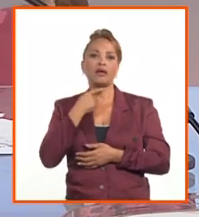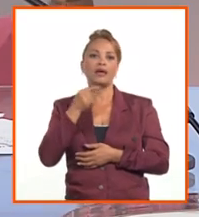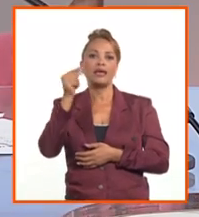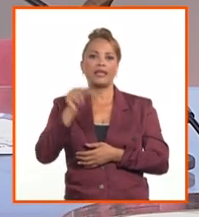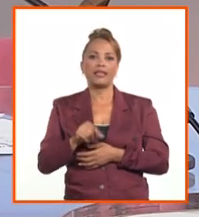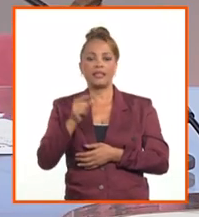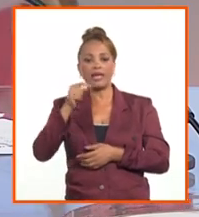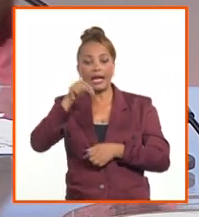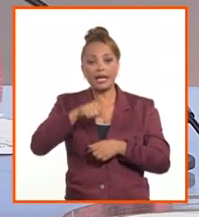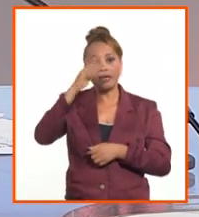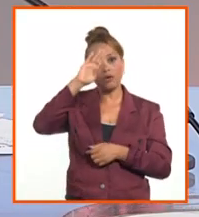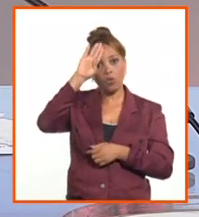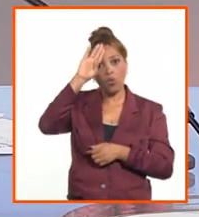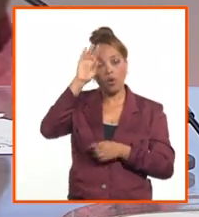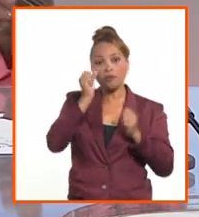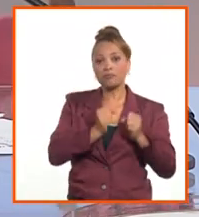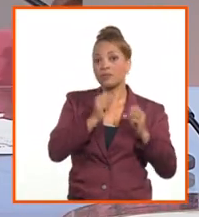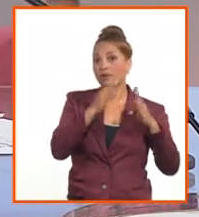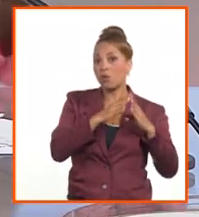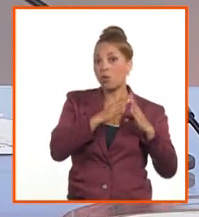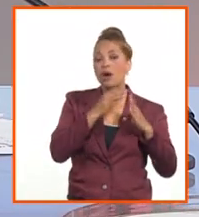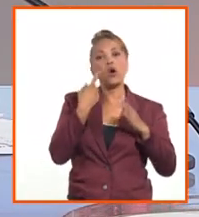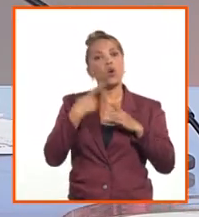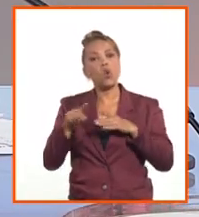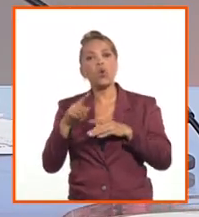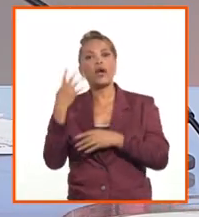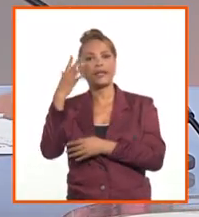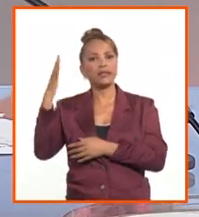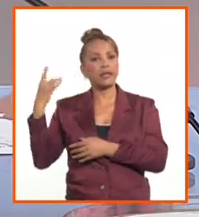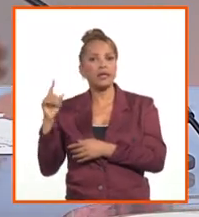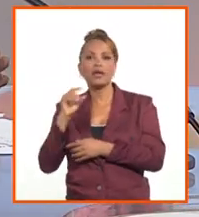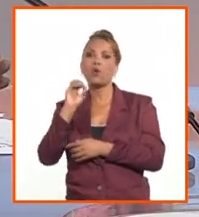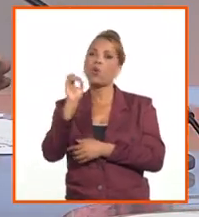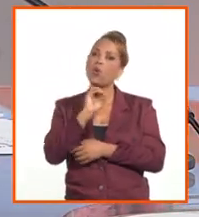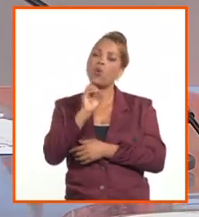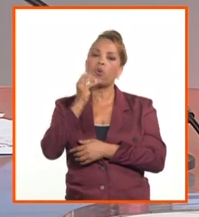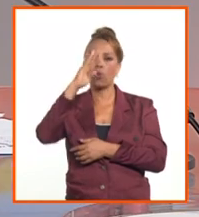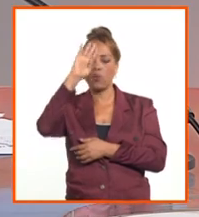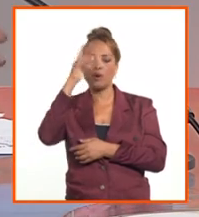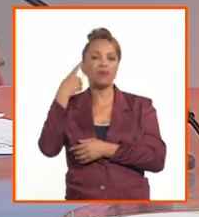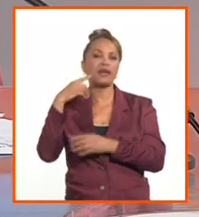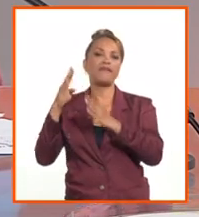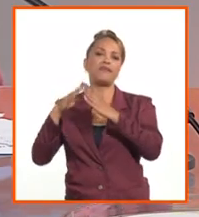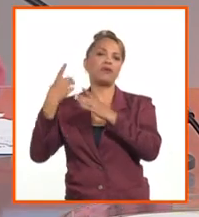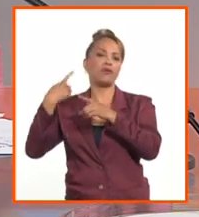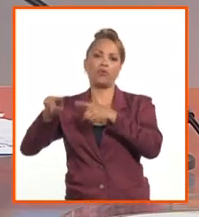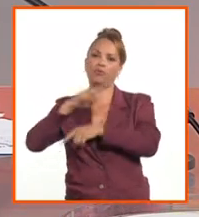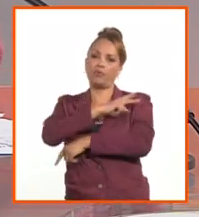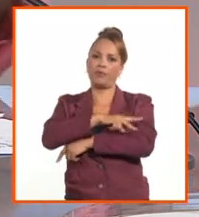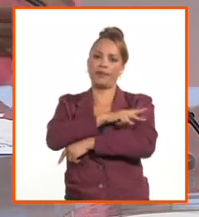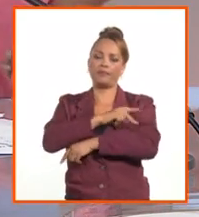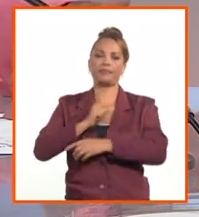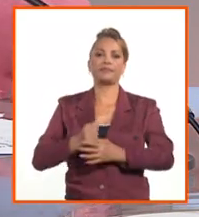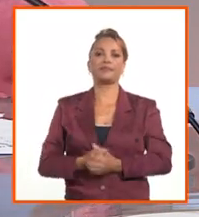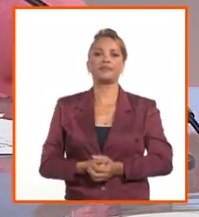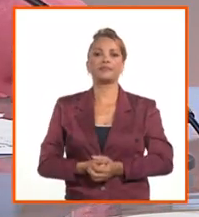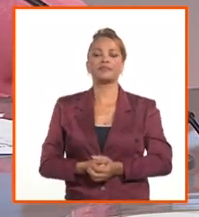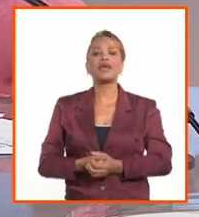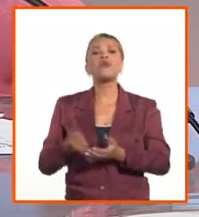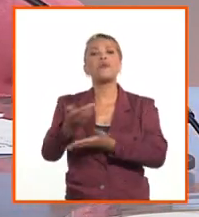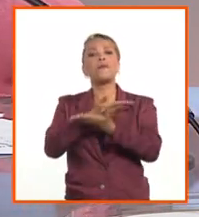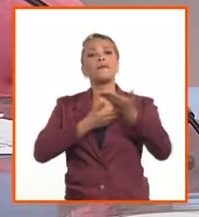naturales residentes en Cuba o no, extranjeros o cubanos que no residen en Cuba. Es decir, para todas las personas naturales, este mercado